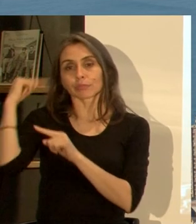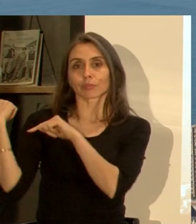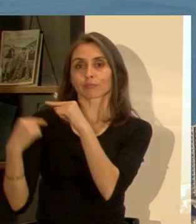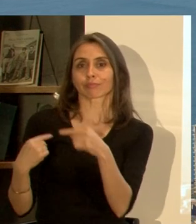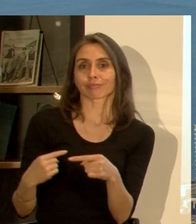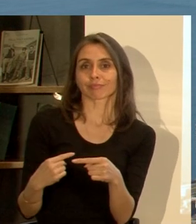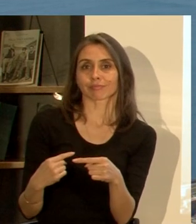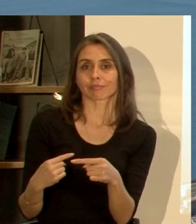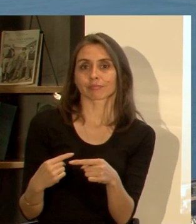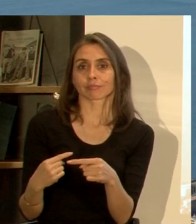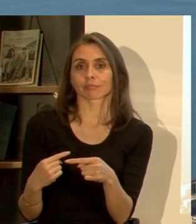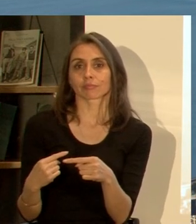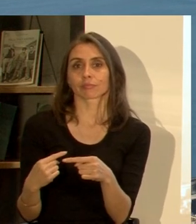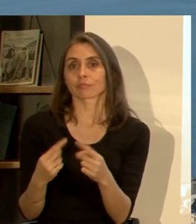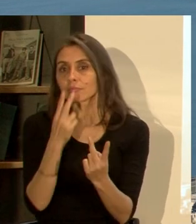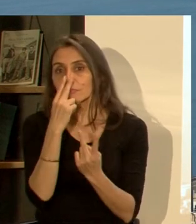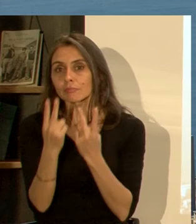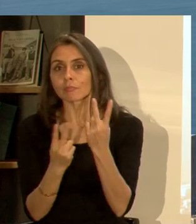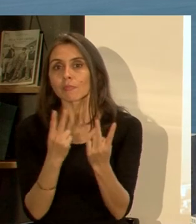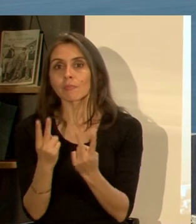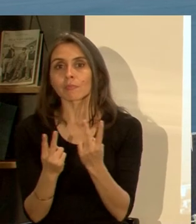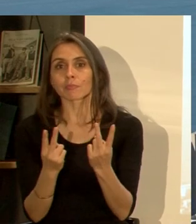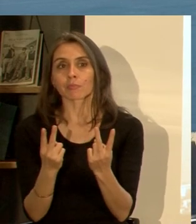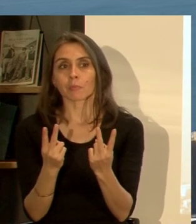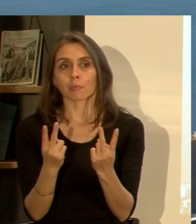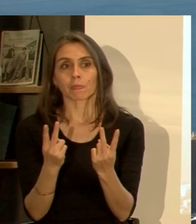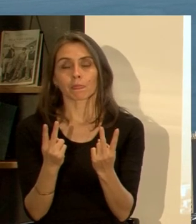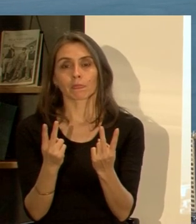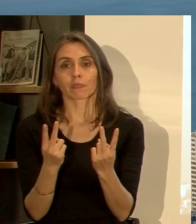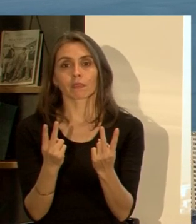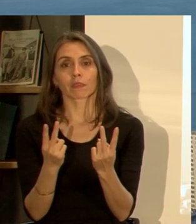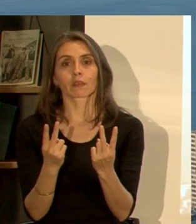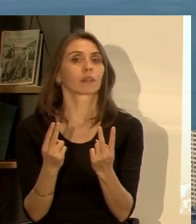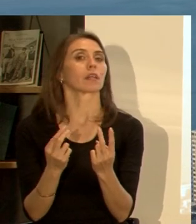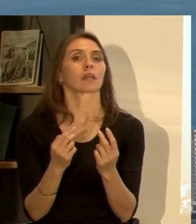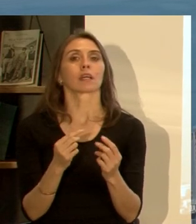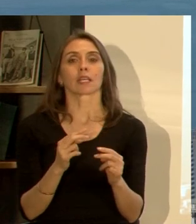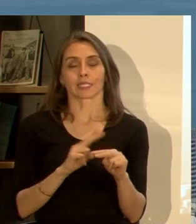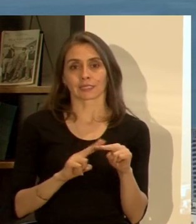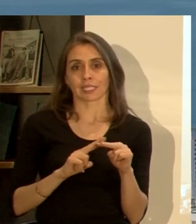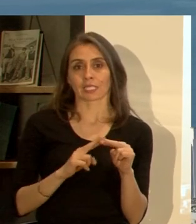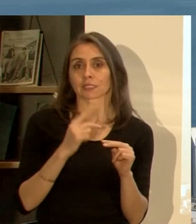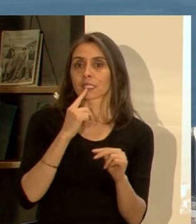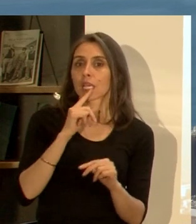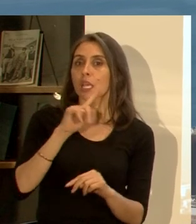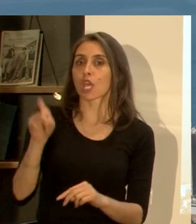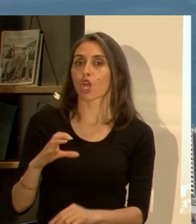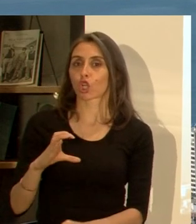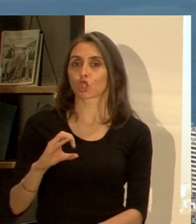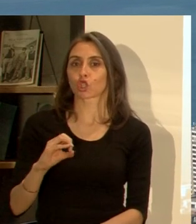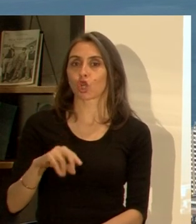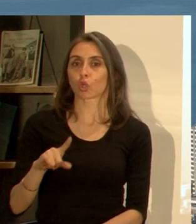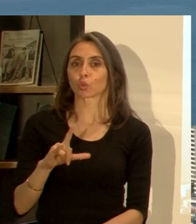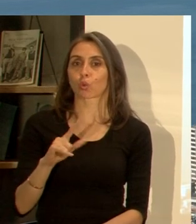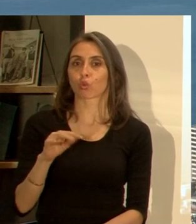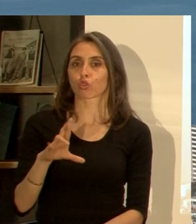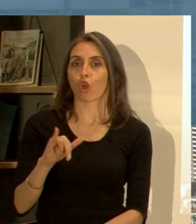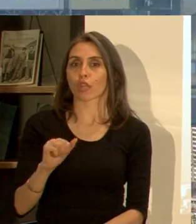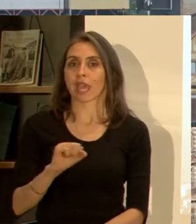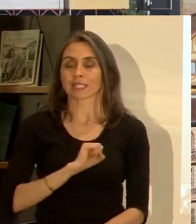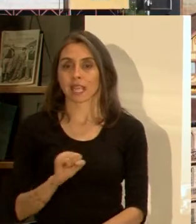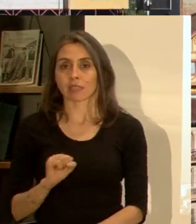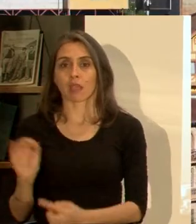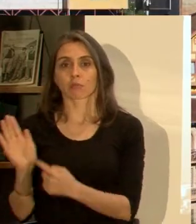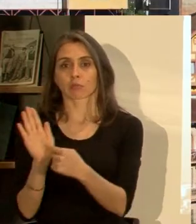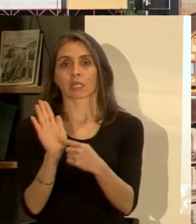lo que uno ve es que las consultorías que se generan también en Santiago empiezan a tener unos